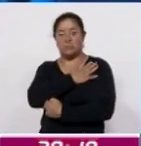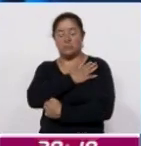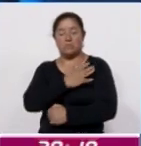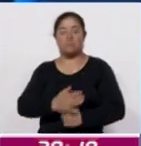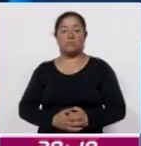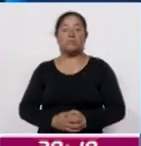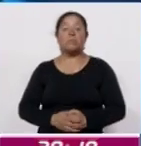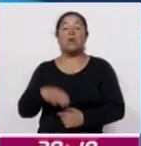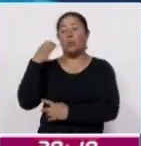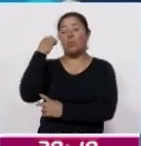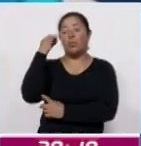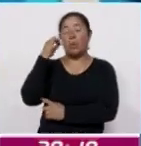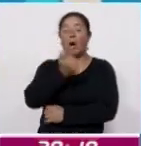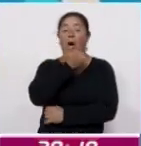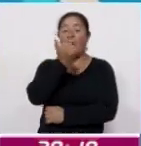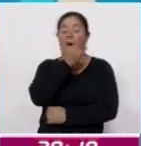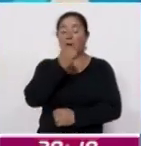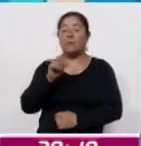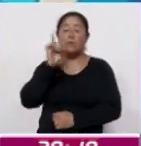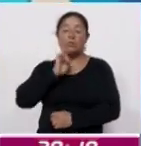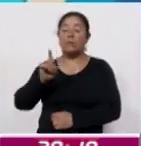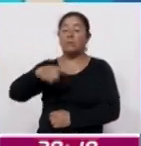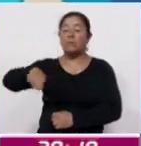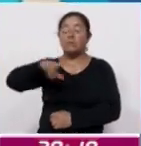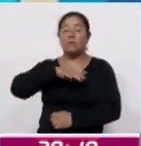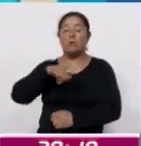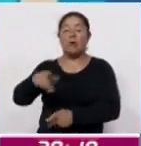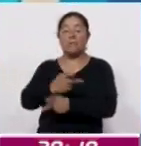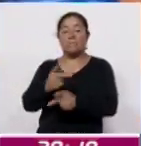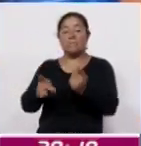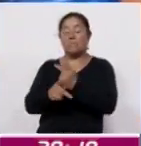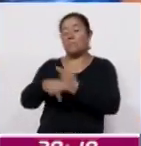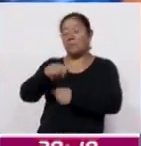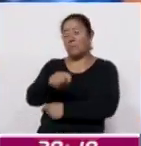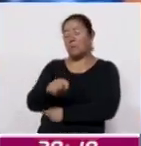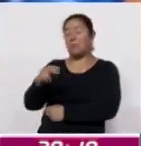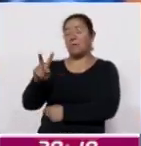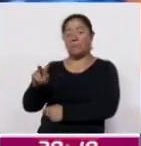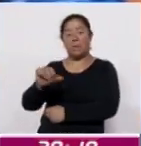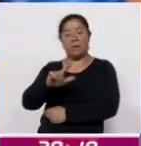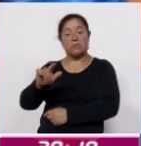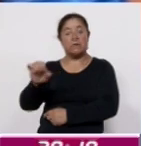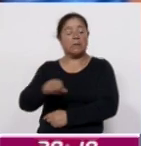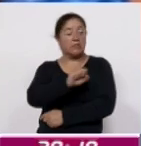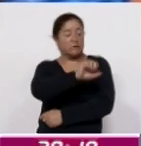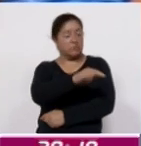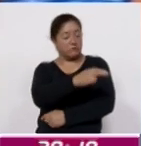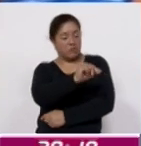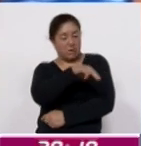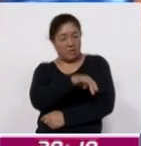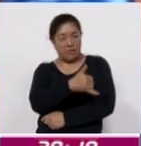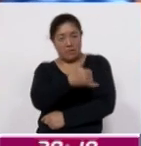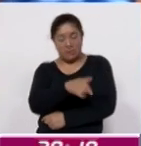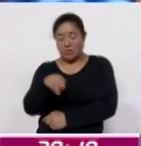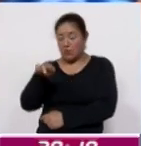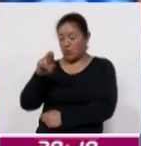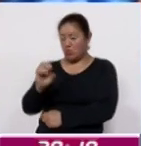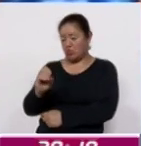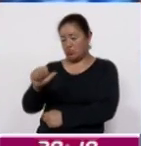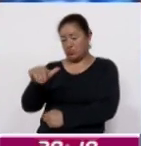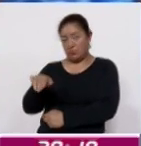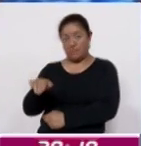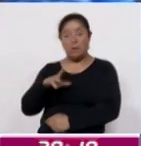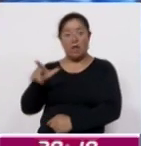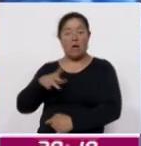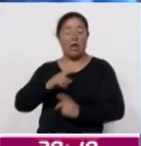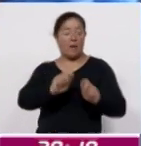En Oaxaca, las alumnas del Bachillerato Comunitario de Teotitlán del Valle, Shani Mora y Rosa Mendoza, obtuvieron el Diploma